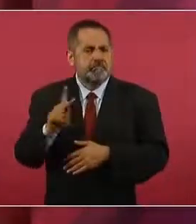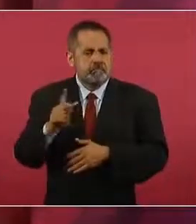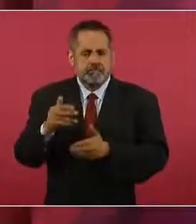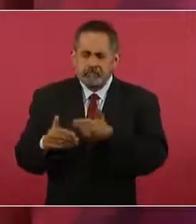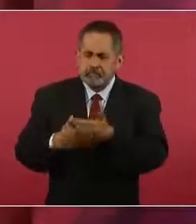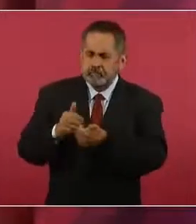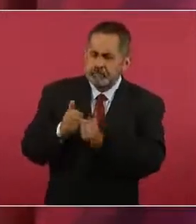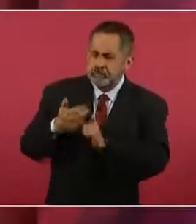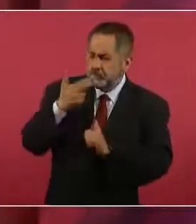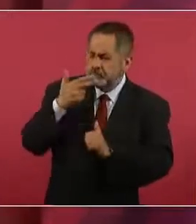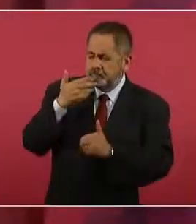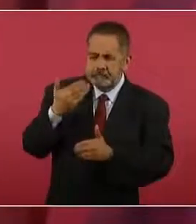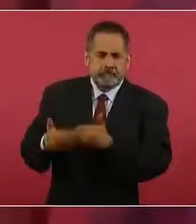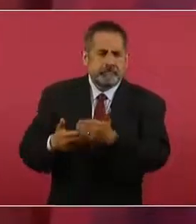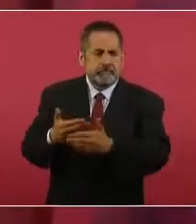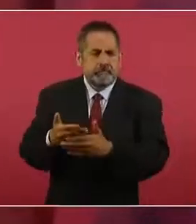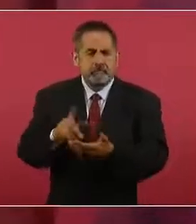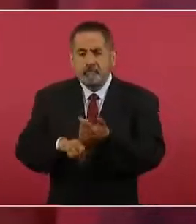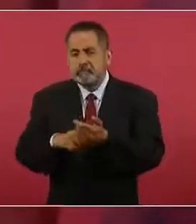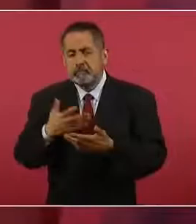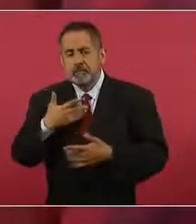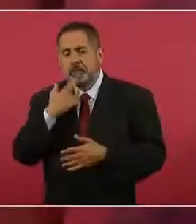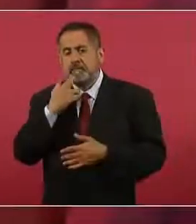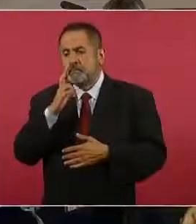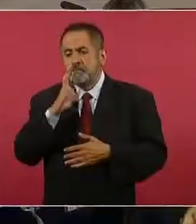hay resultados.